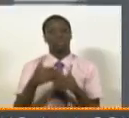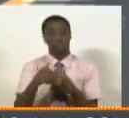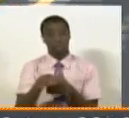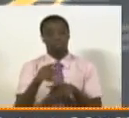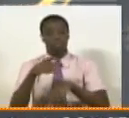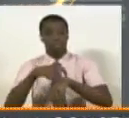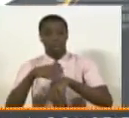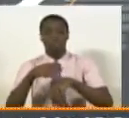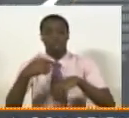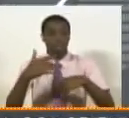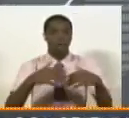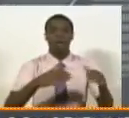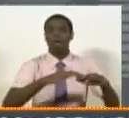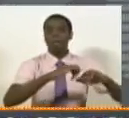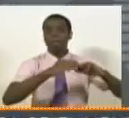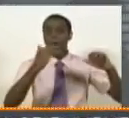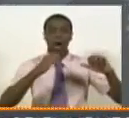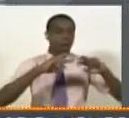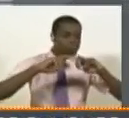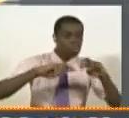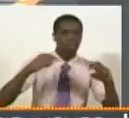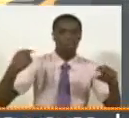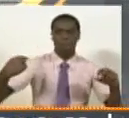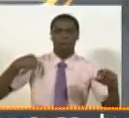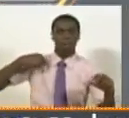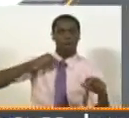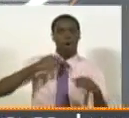vez que se haga la autopsia, los resultados